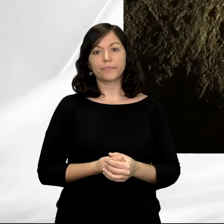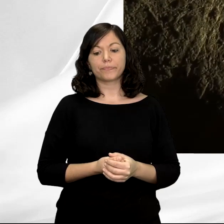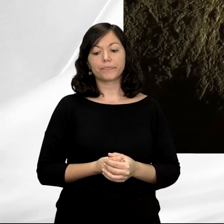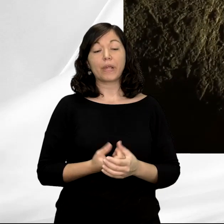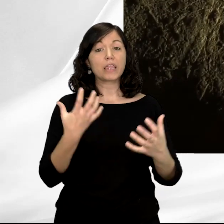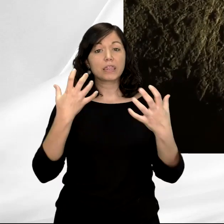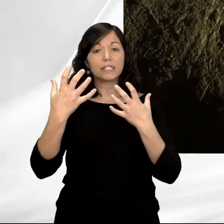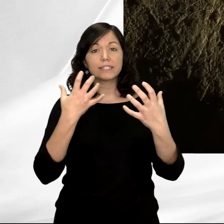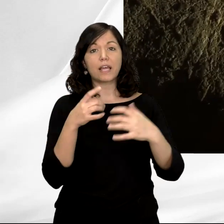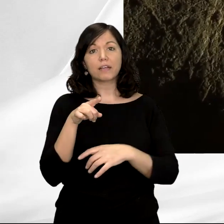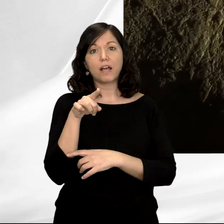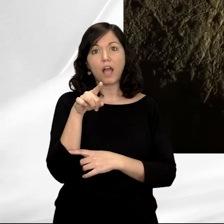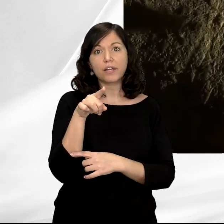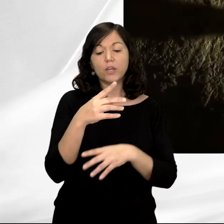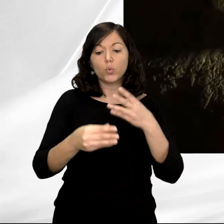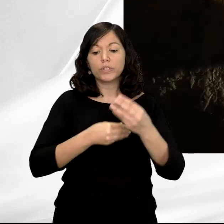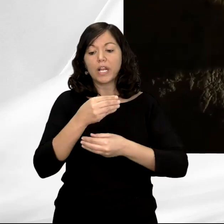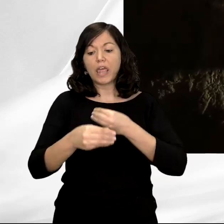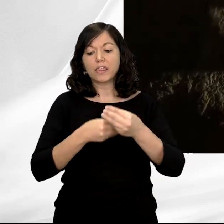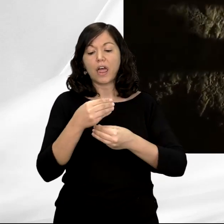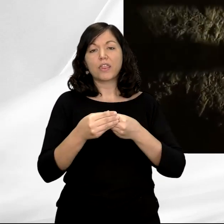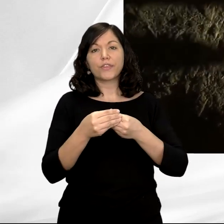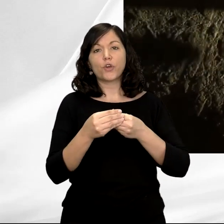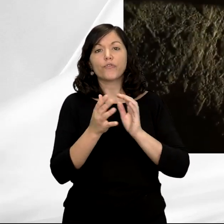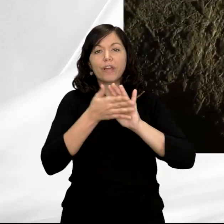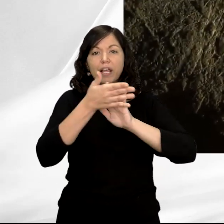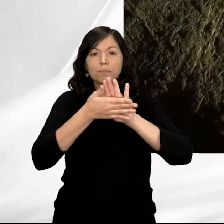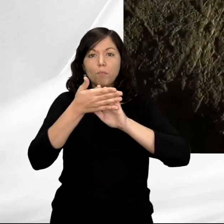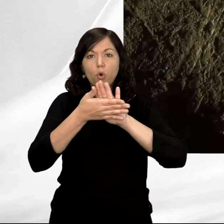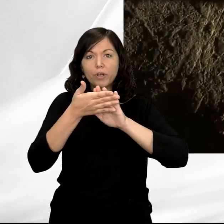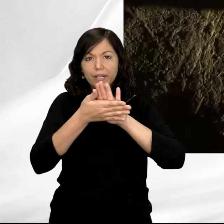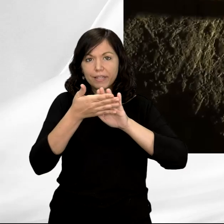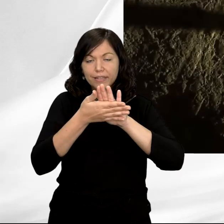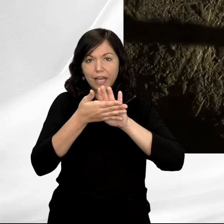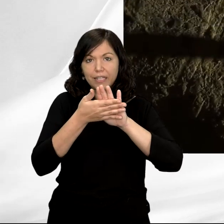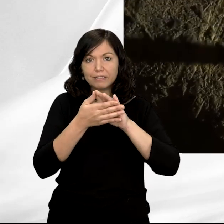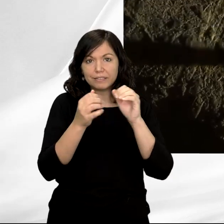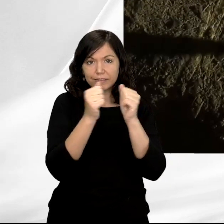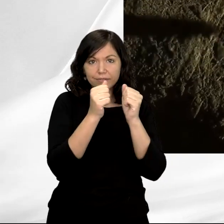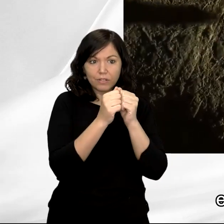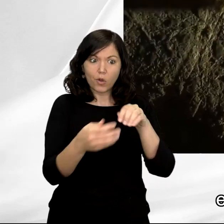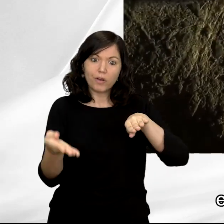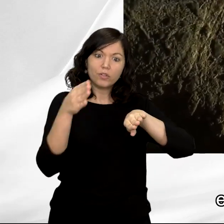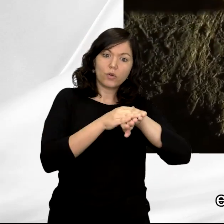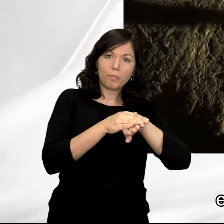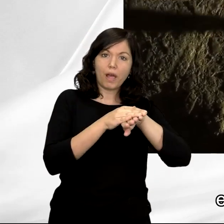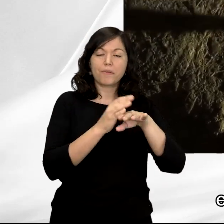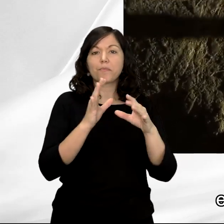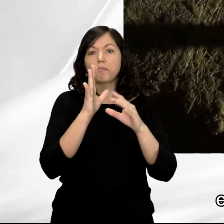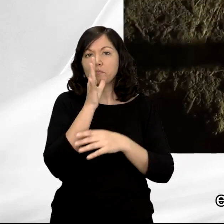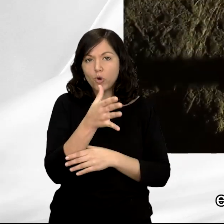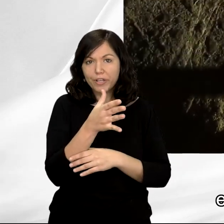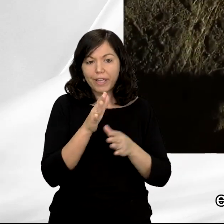Lo que destaca en esta representación es la utilización que hacen de las bolitas de arcilla de descalcificación que están sobre la roca, porque las extienden